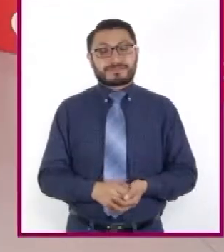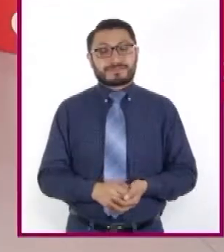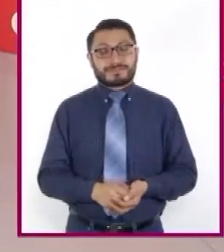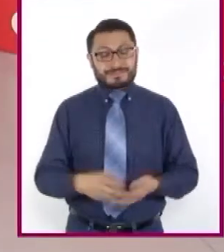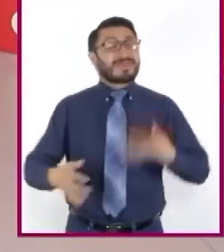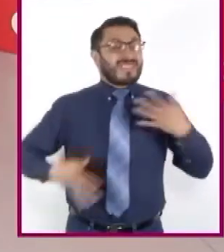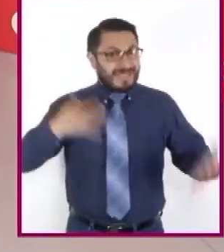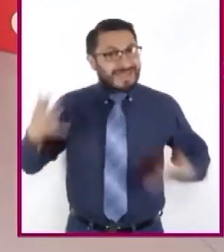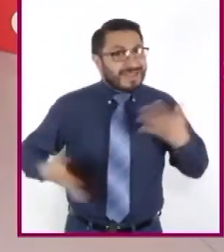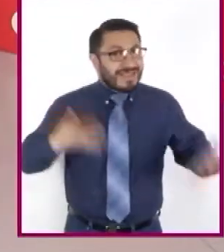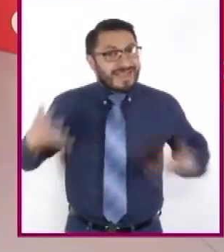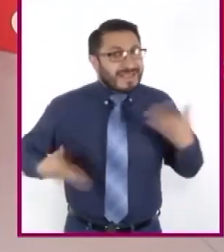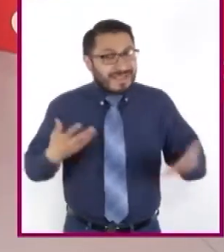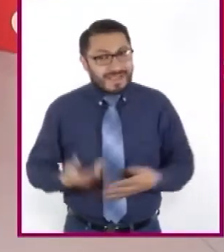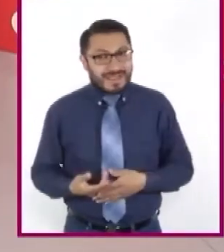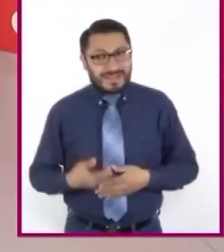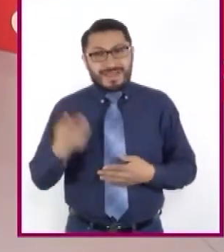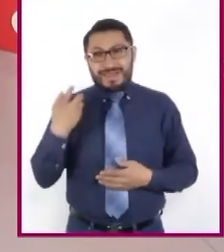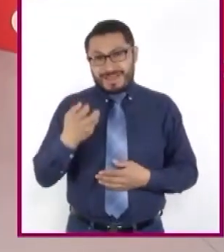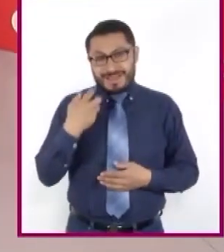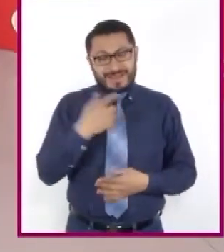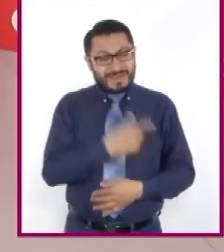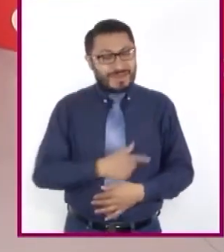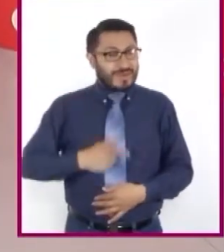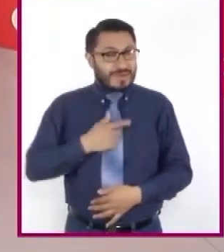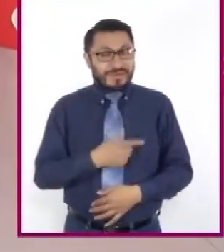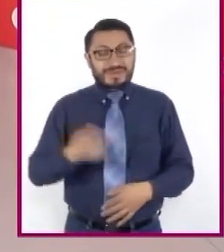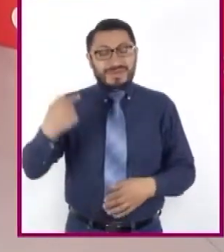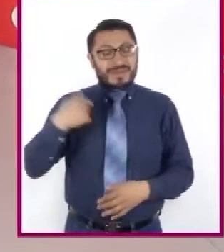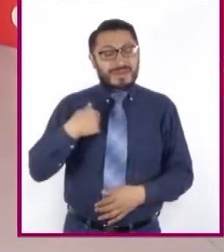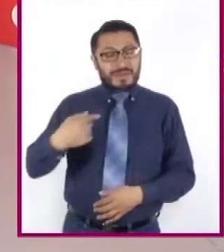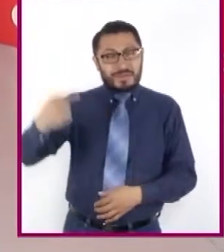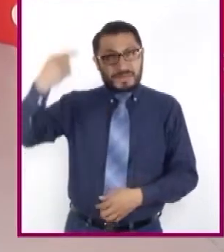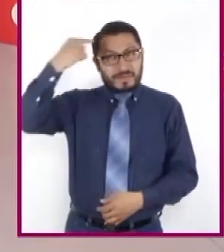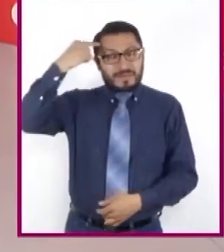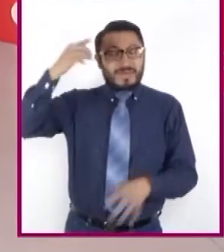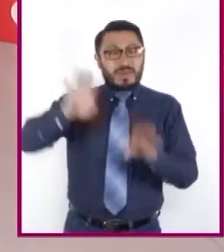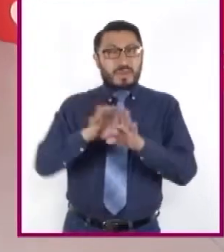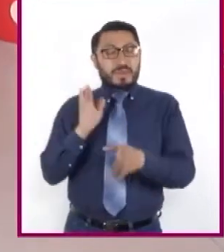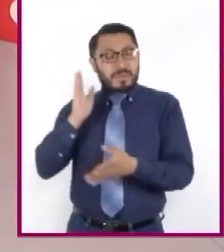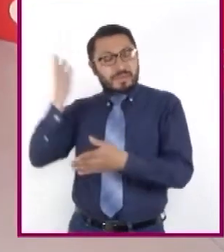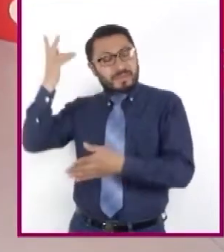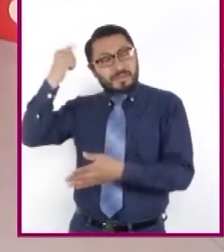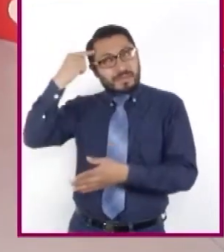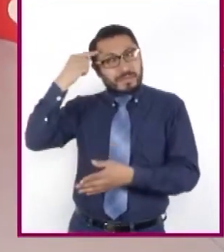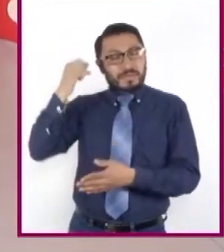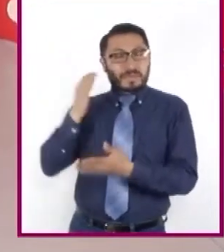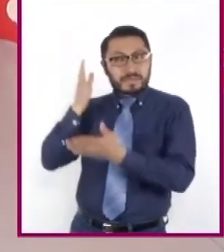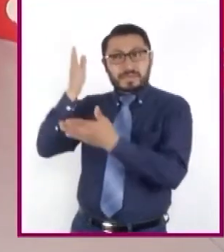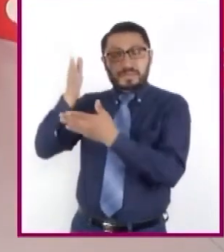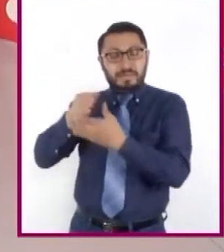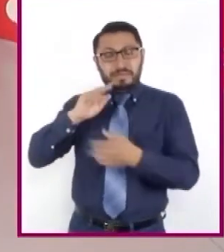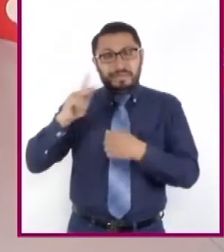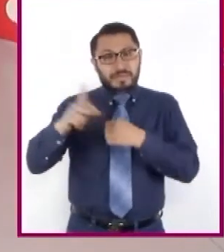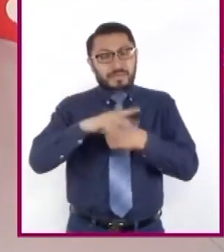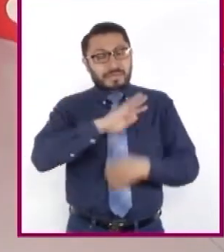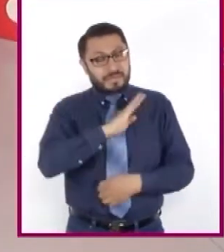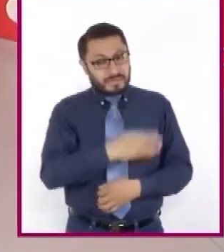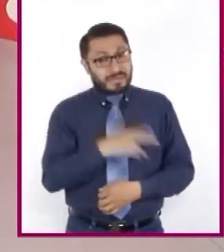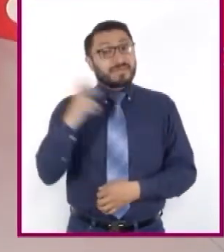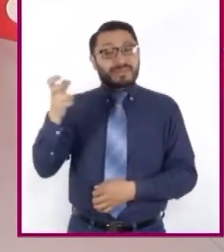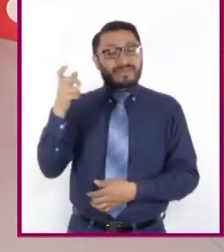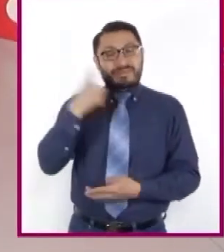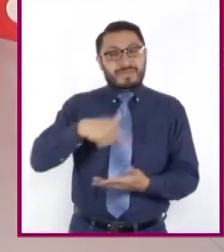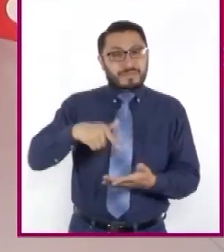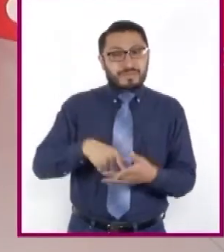¡Divertido! Esta pieza musical me lleva necesariamente al país de España, lugar de donde proviene esta música, y me hizo